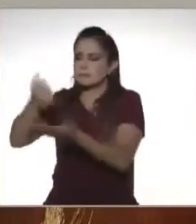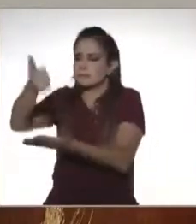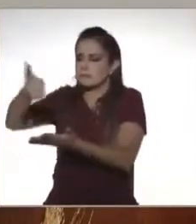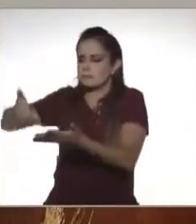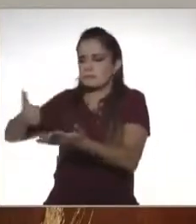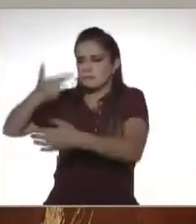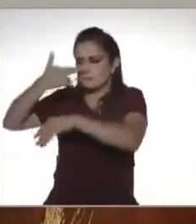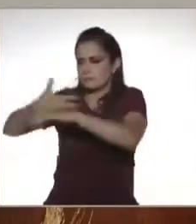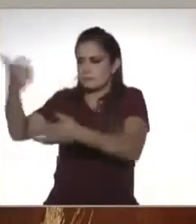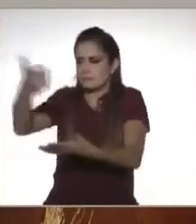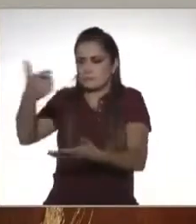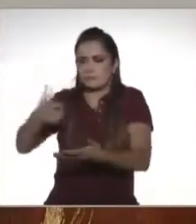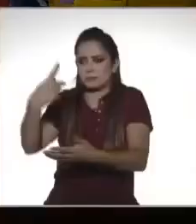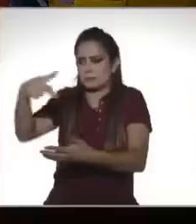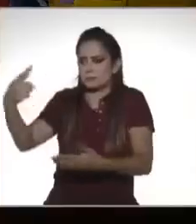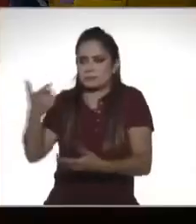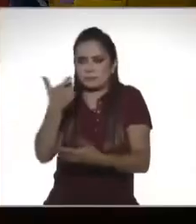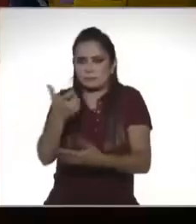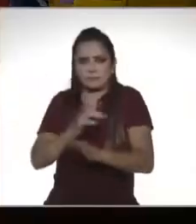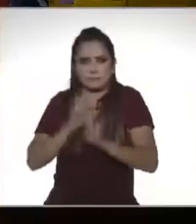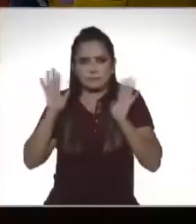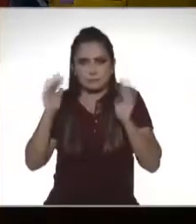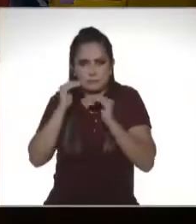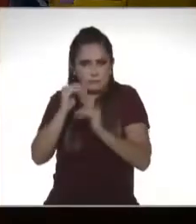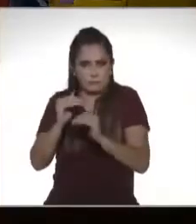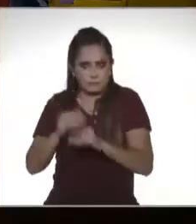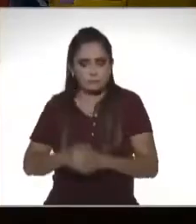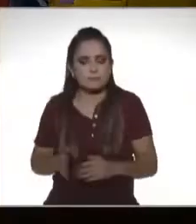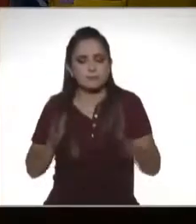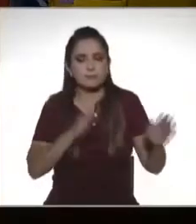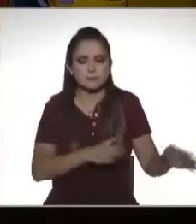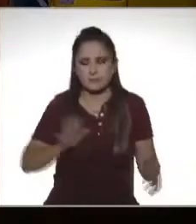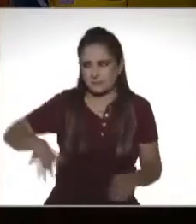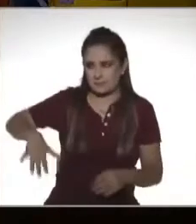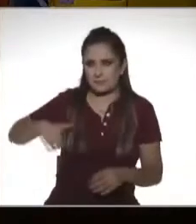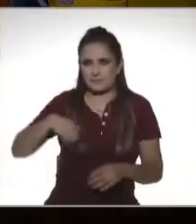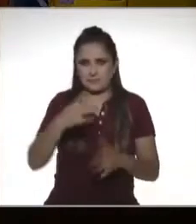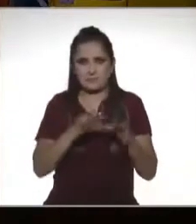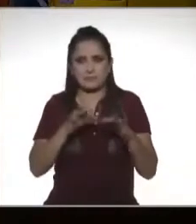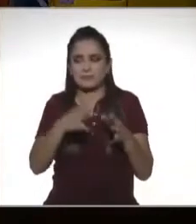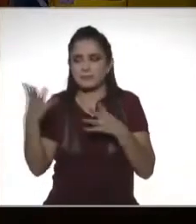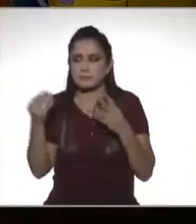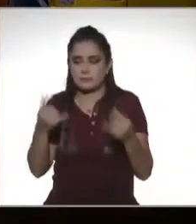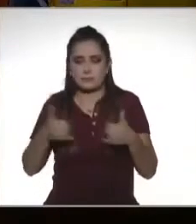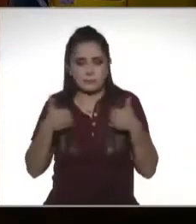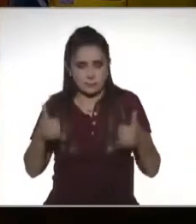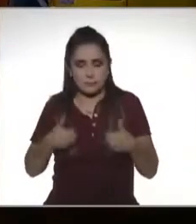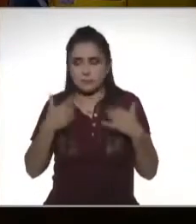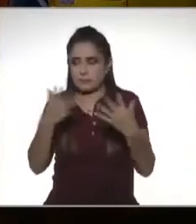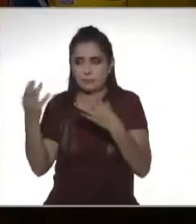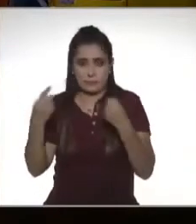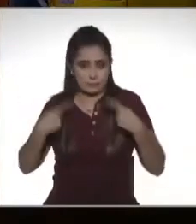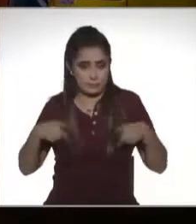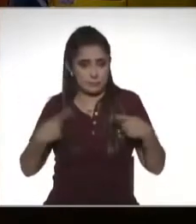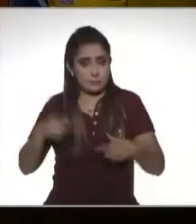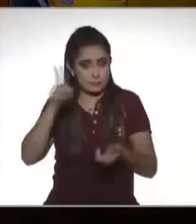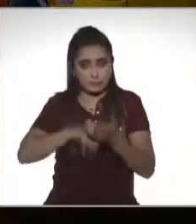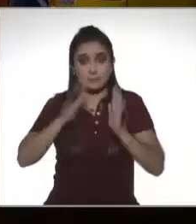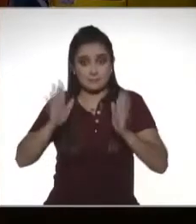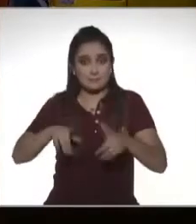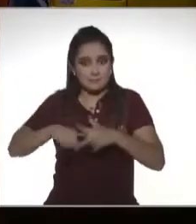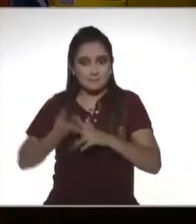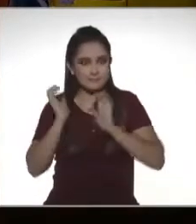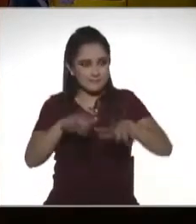realmente generar esa conciencia? Porque ya se los comentaba al inicio de este programa, muchos jóvenes o muchas personas que se insertan al campo